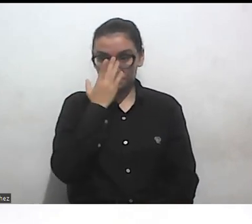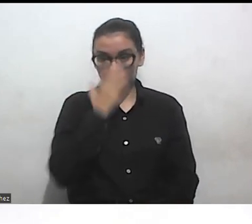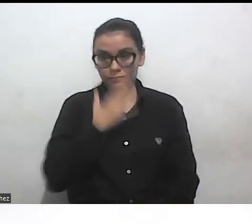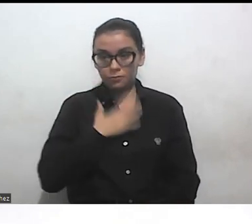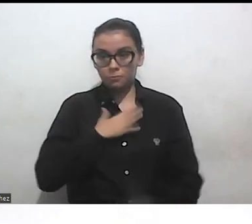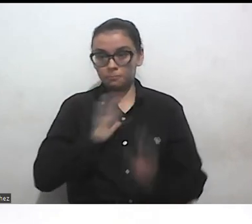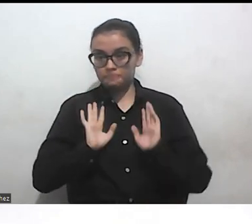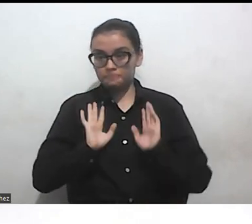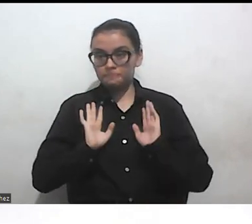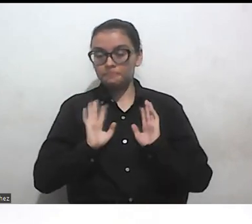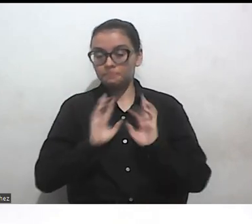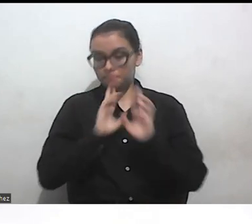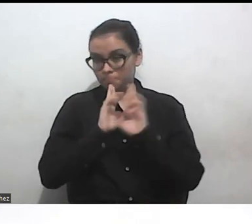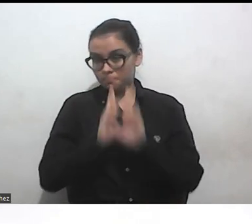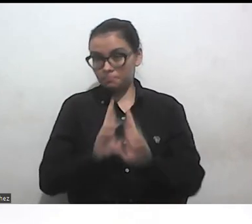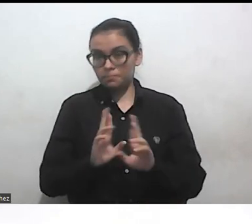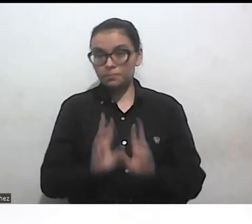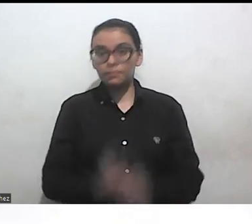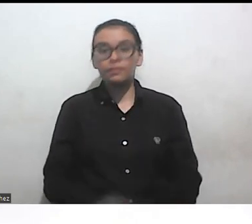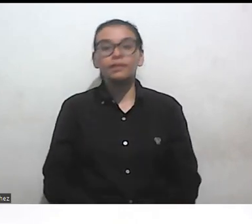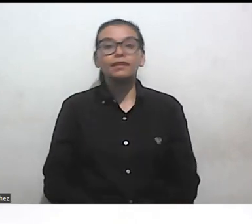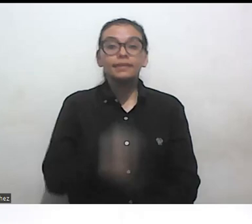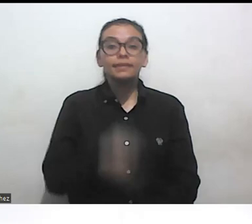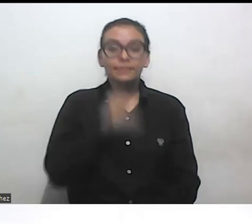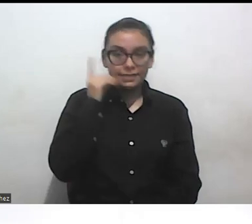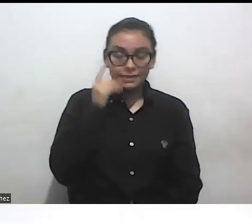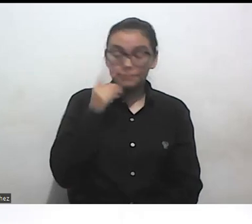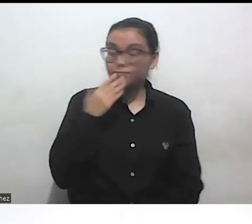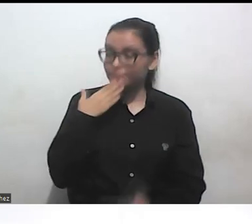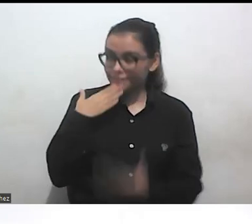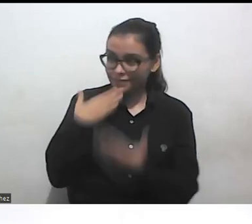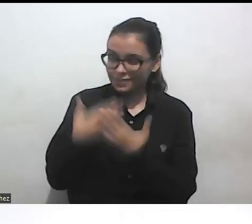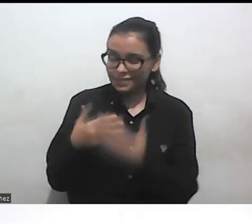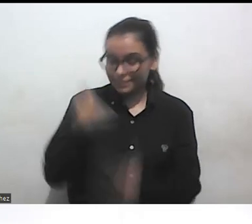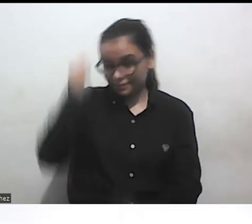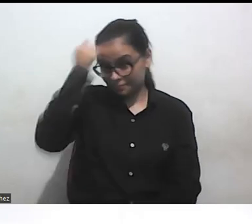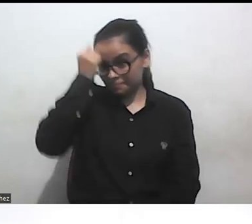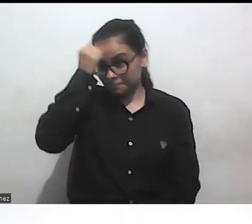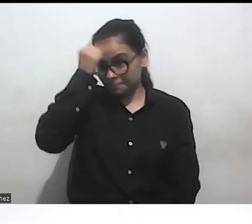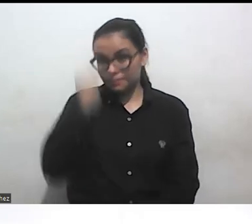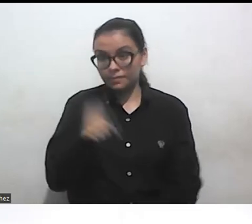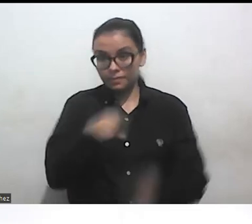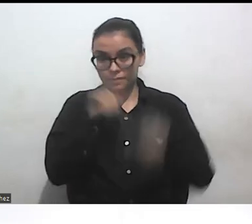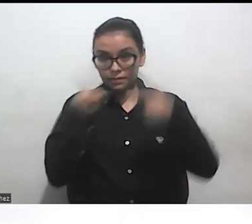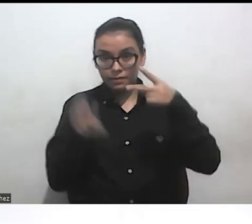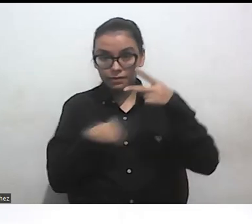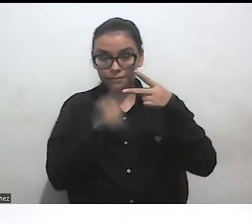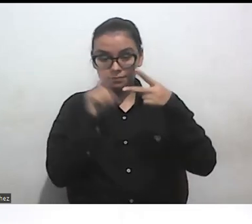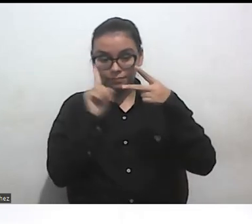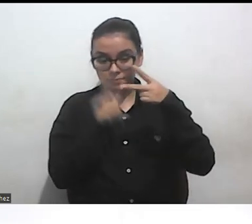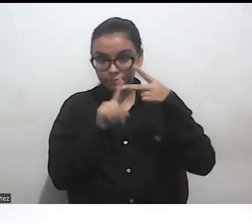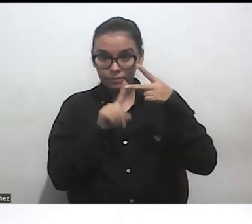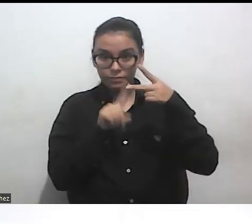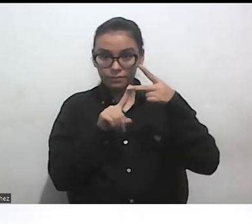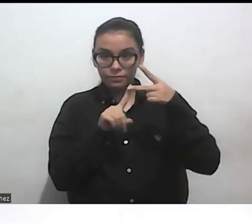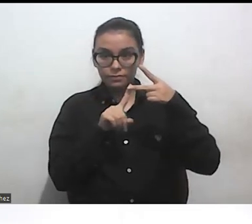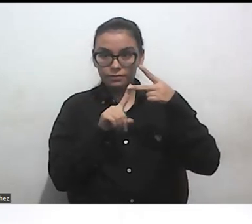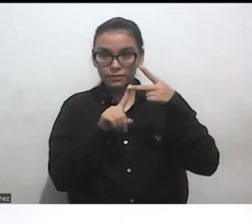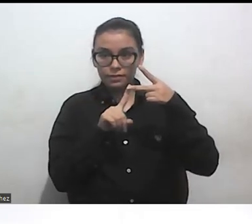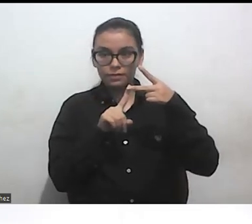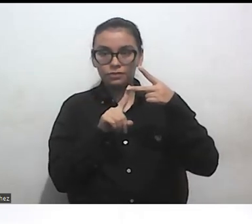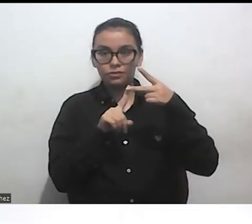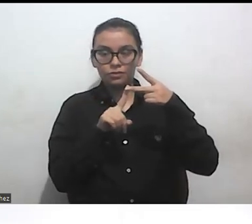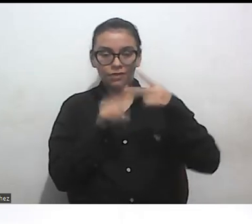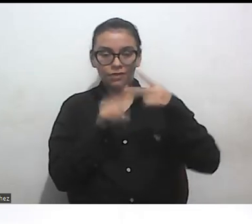Bien, gracias, profe. Bueno, creo que la segunda pregunta va a retomar varios aspectos que